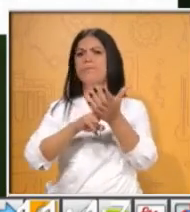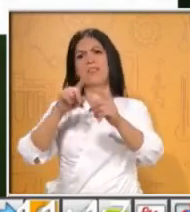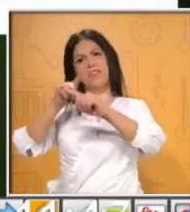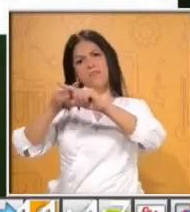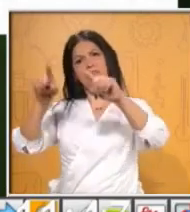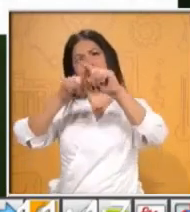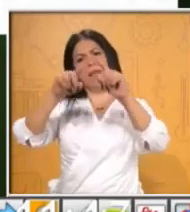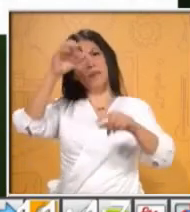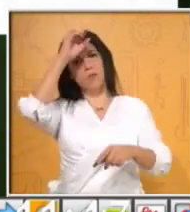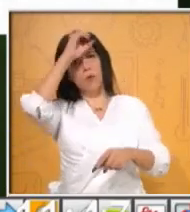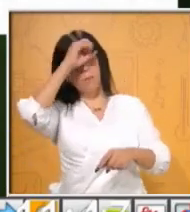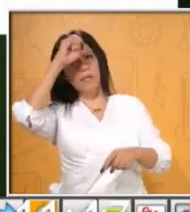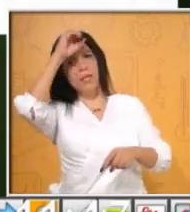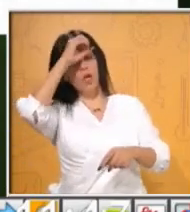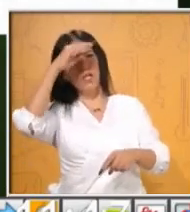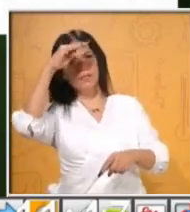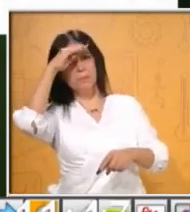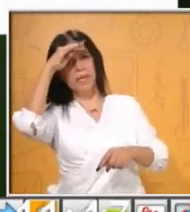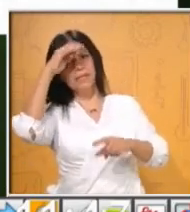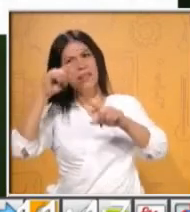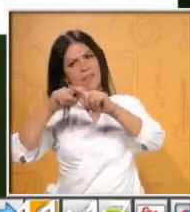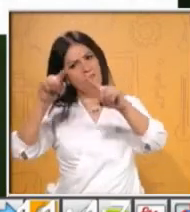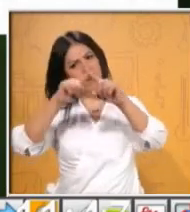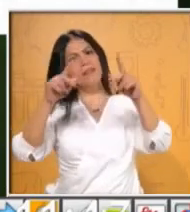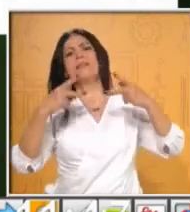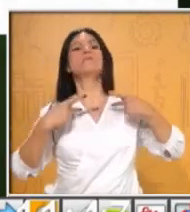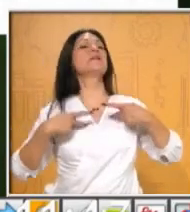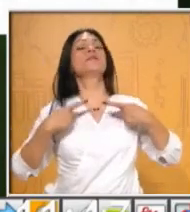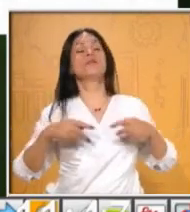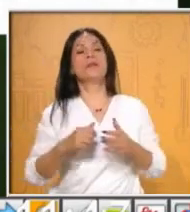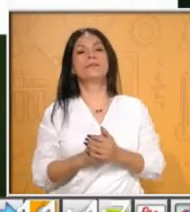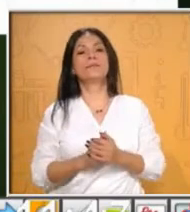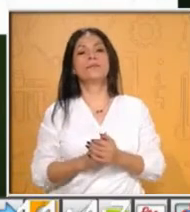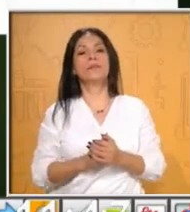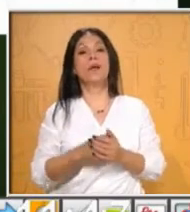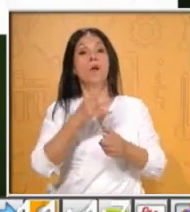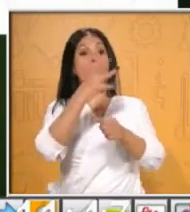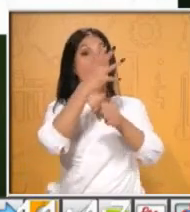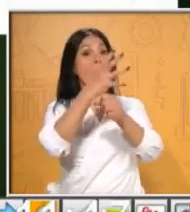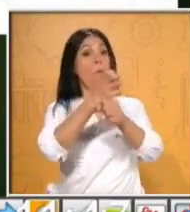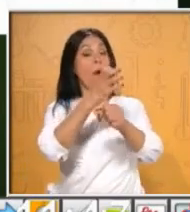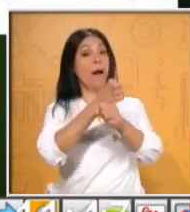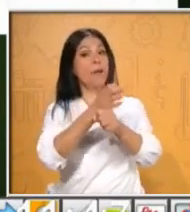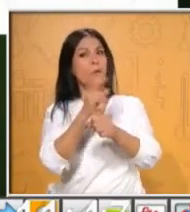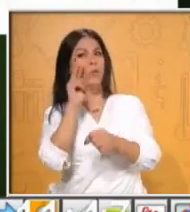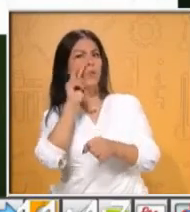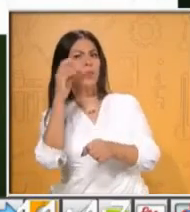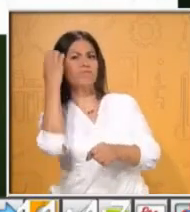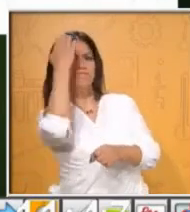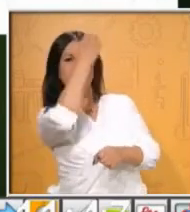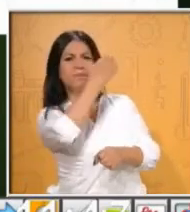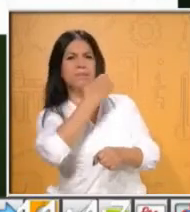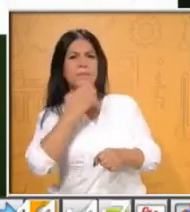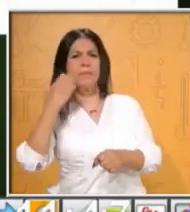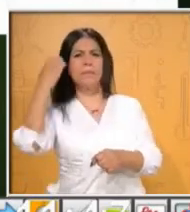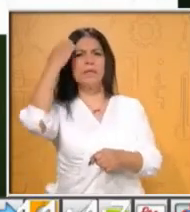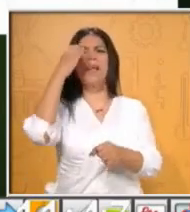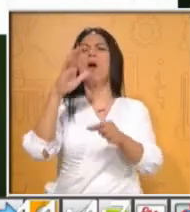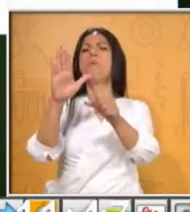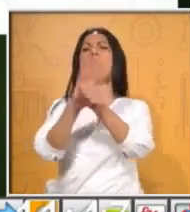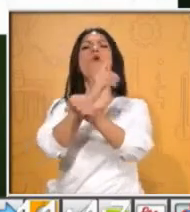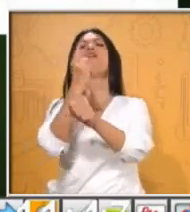Y para cuarto grado, analiza las causas de conflictos cotidianos y propone